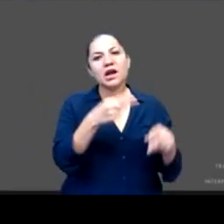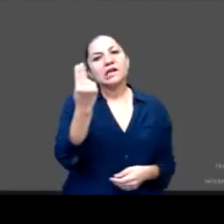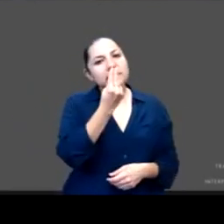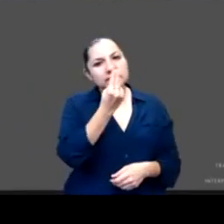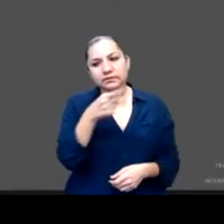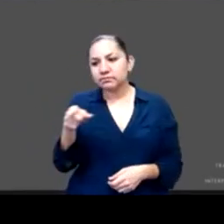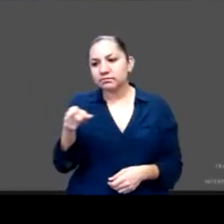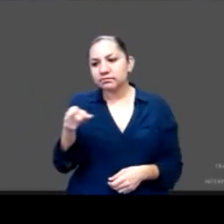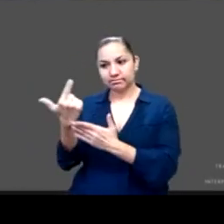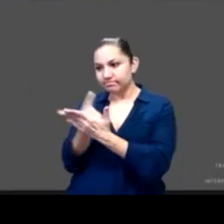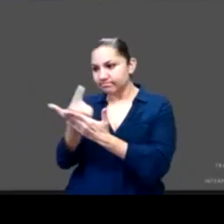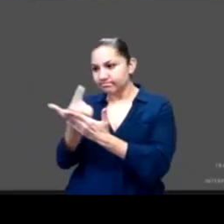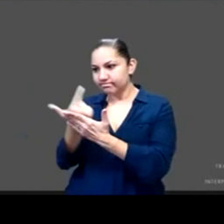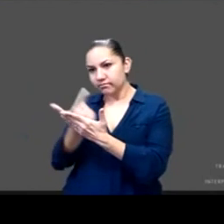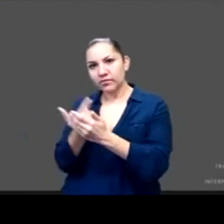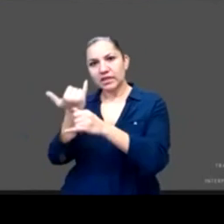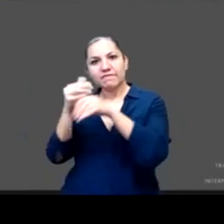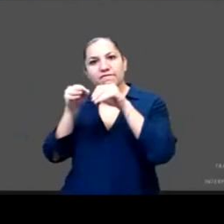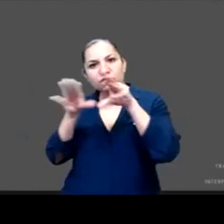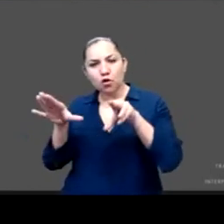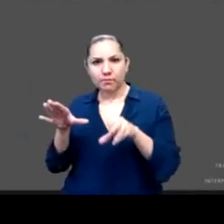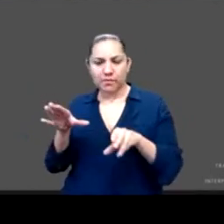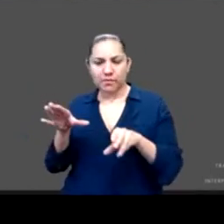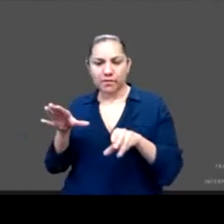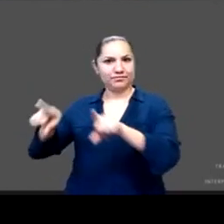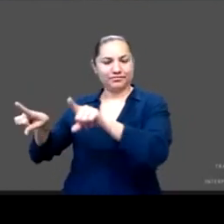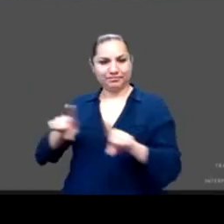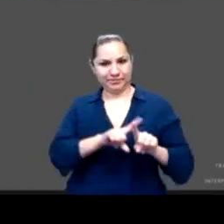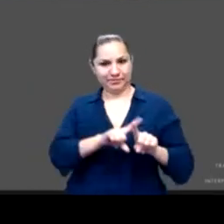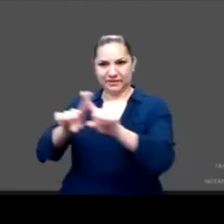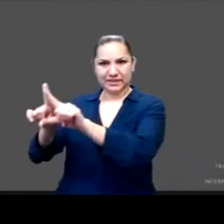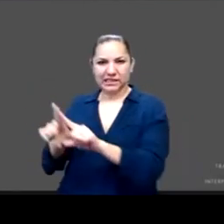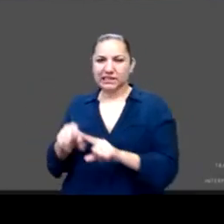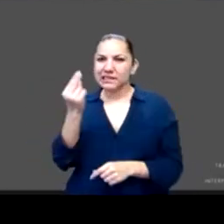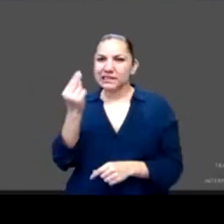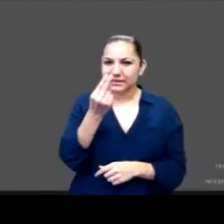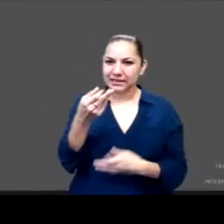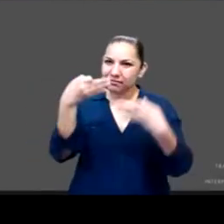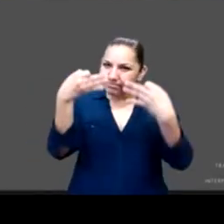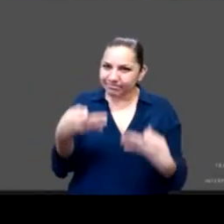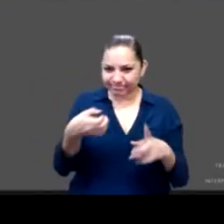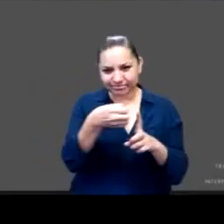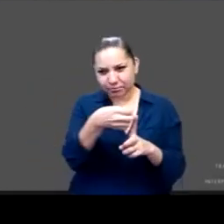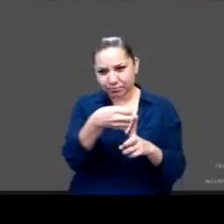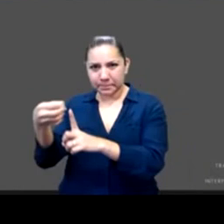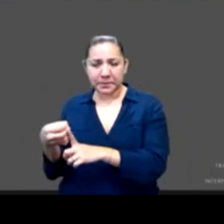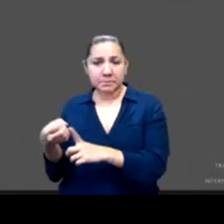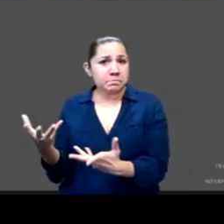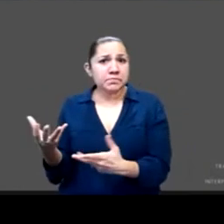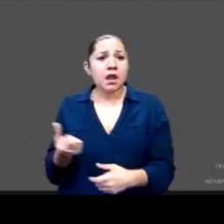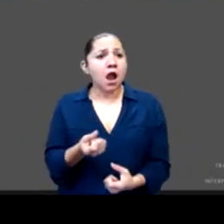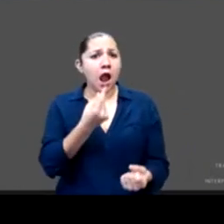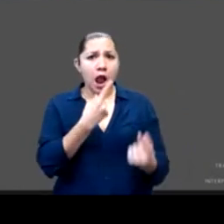no tenemos realmente muchos datos tan útiles como para